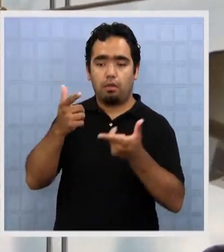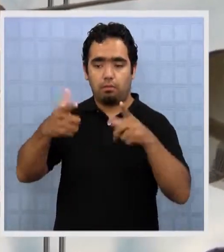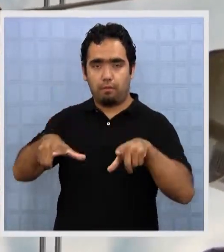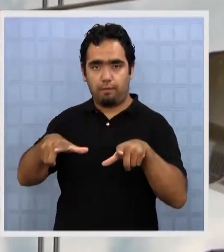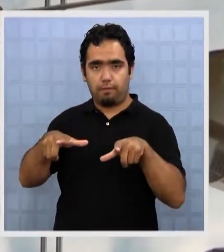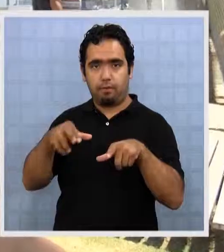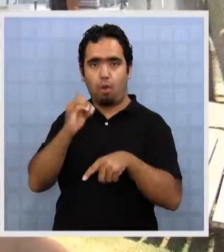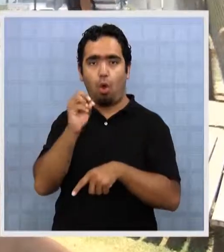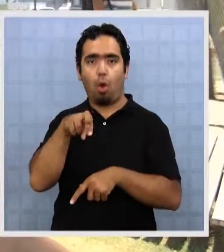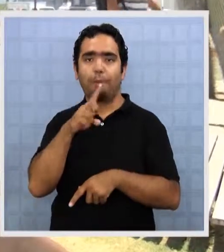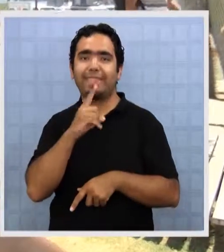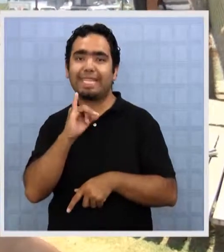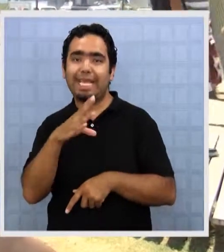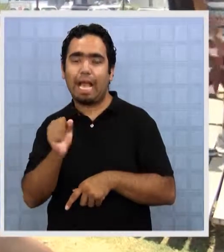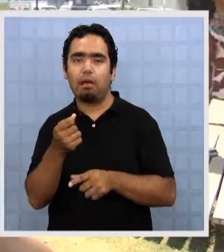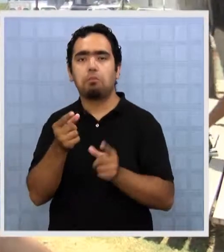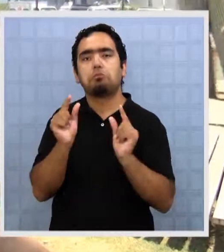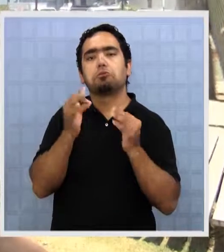son más seguros,